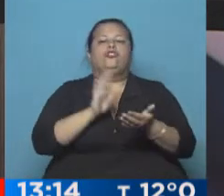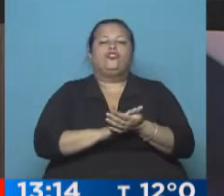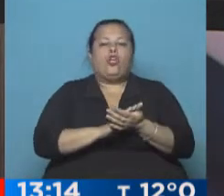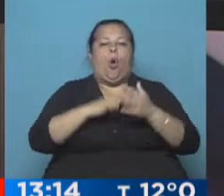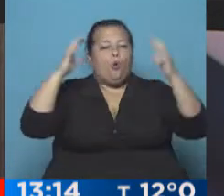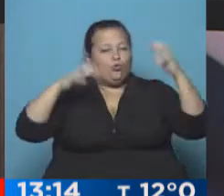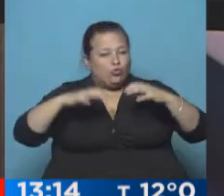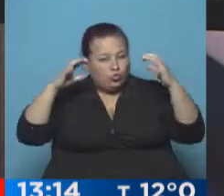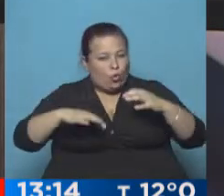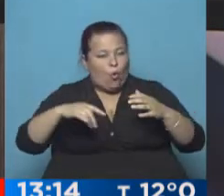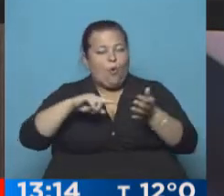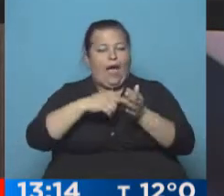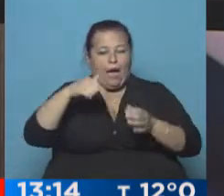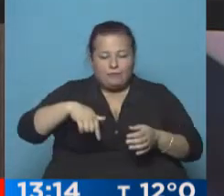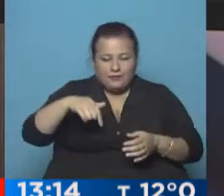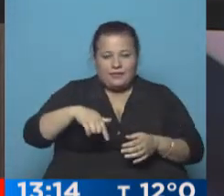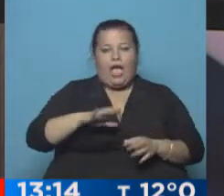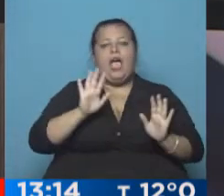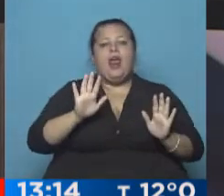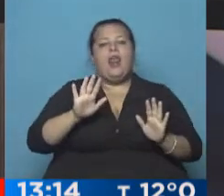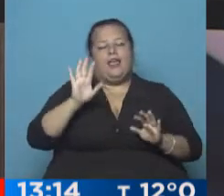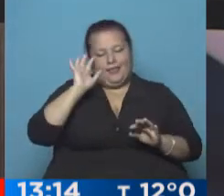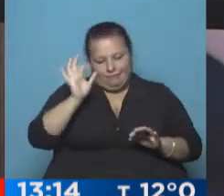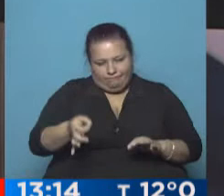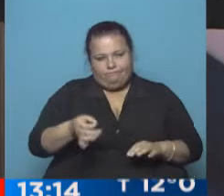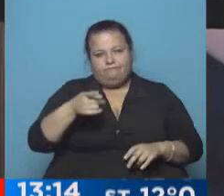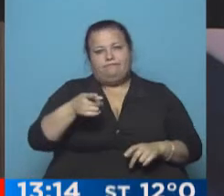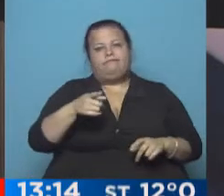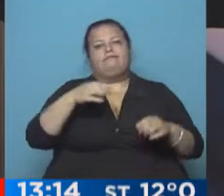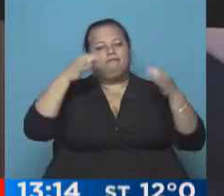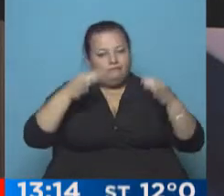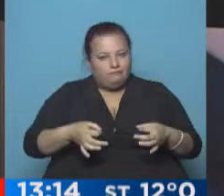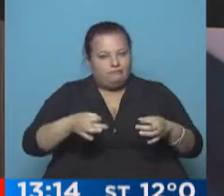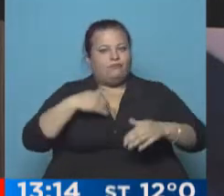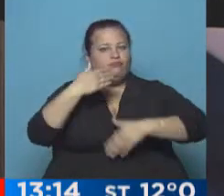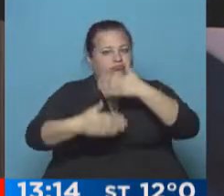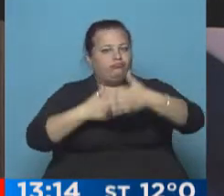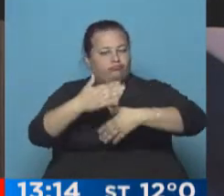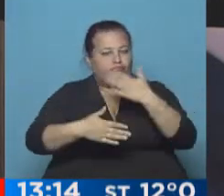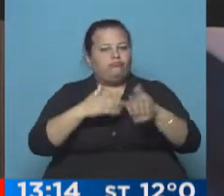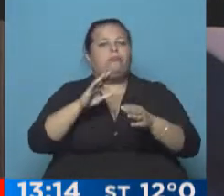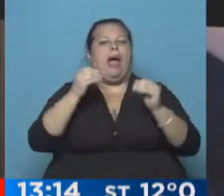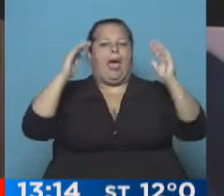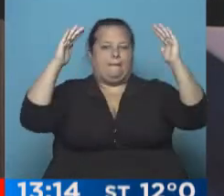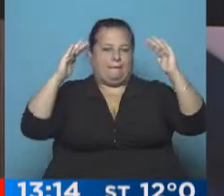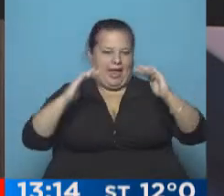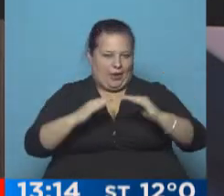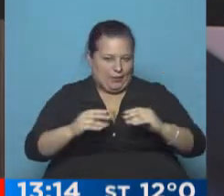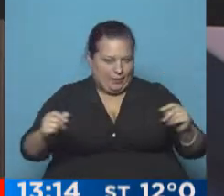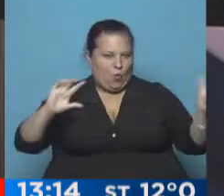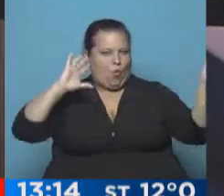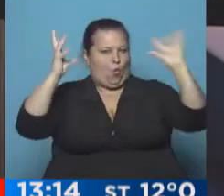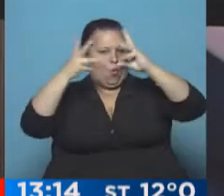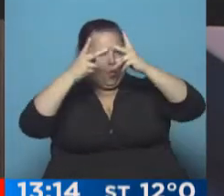precipitaciones en la ciudad de Buenos Aires, está claramente definida la evolución, a la disminución de